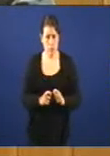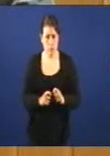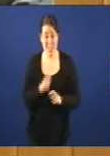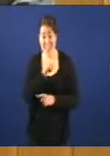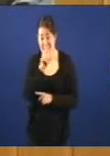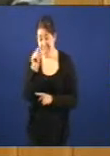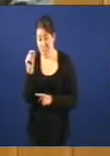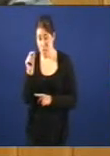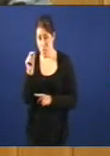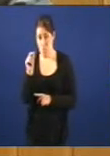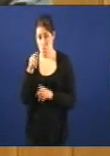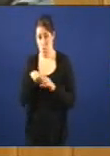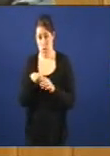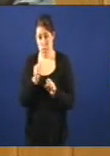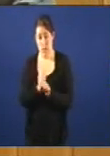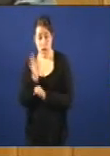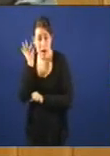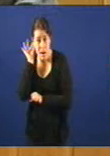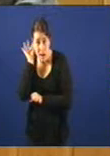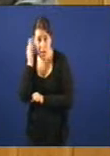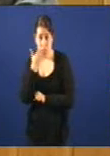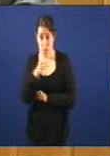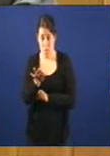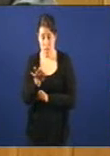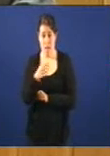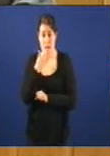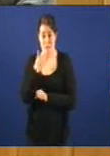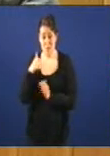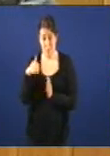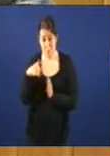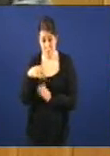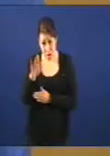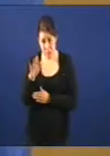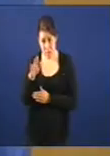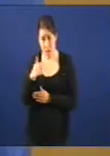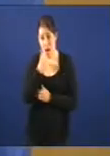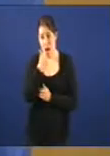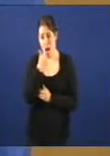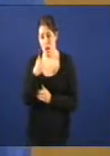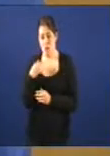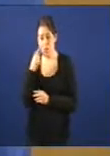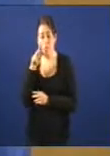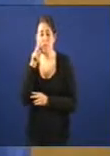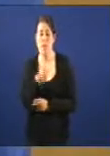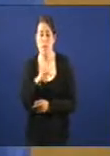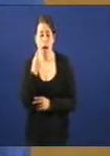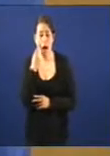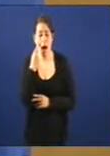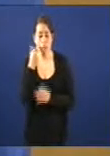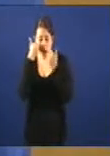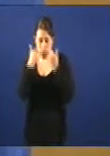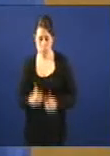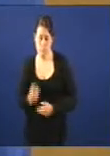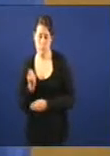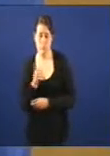traballo feminino de máis de 50 anos que tuvera o mínimo de dignidade cando menos se presentaría ali a ver que pasaba cando menos iría